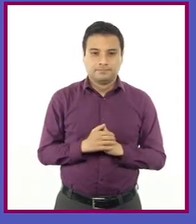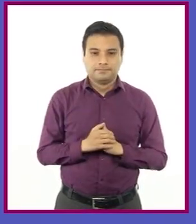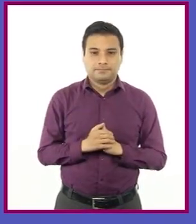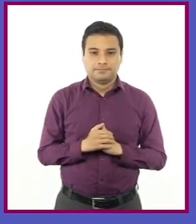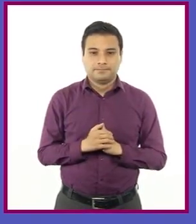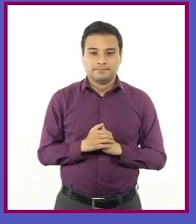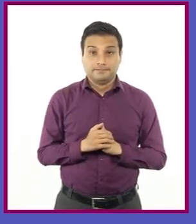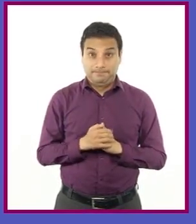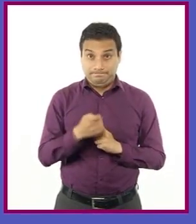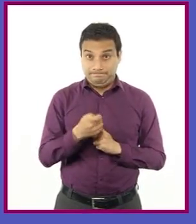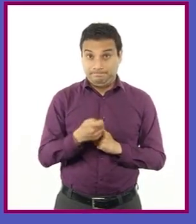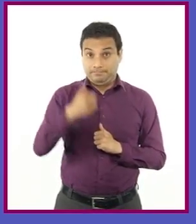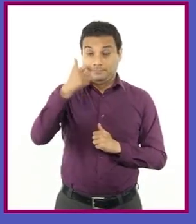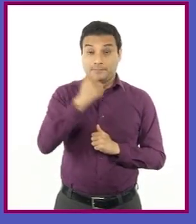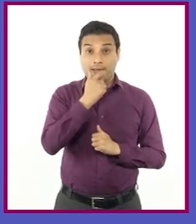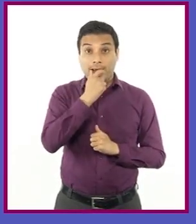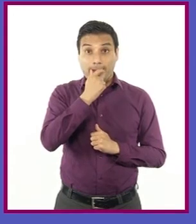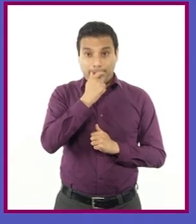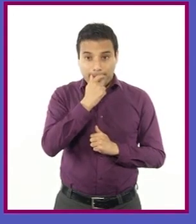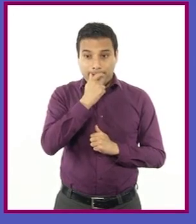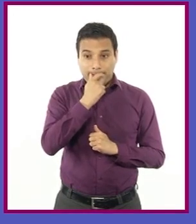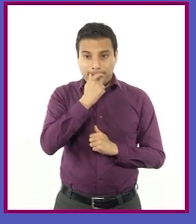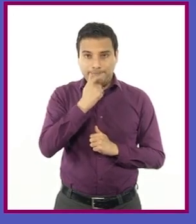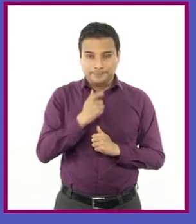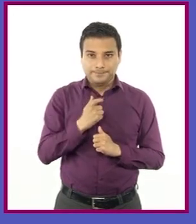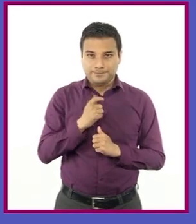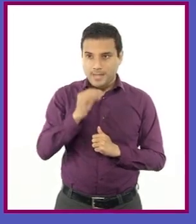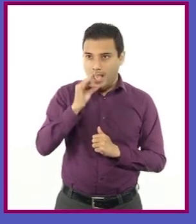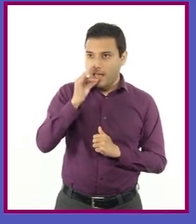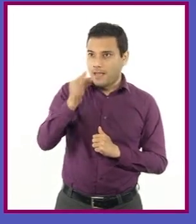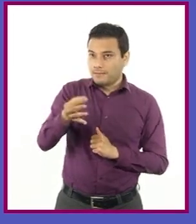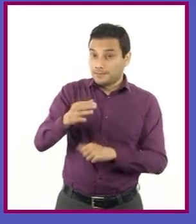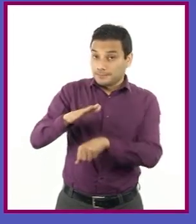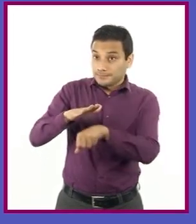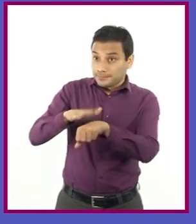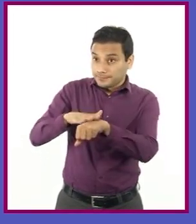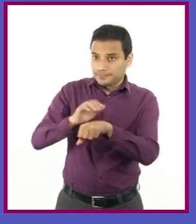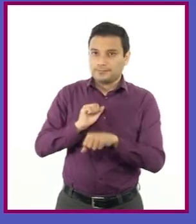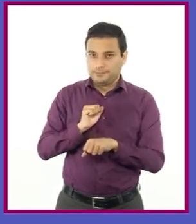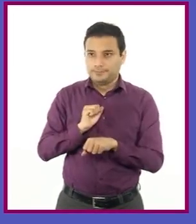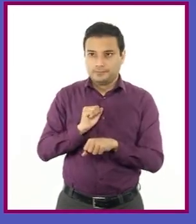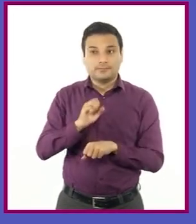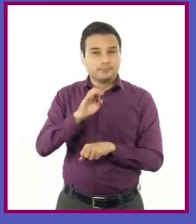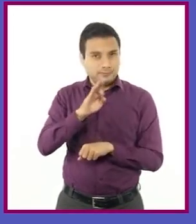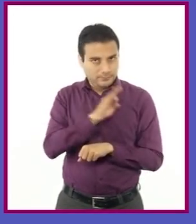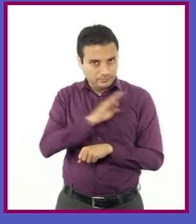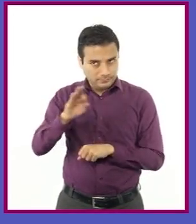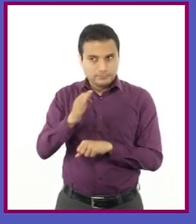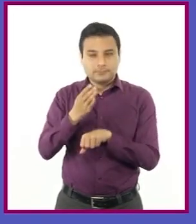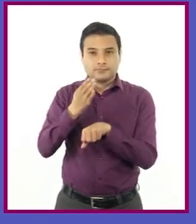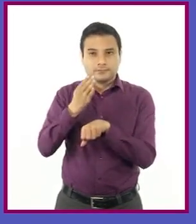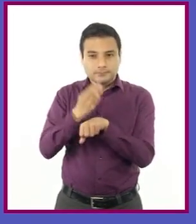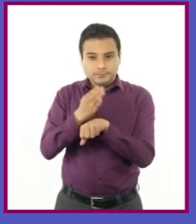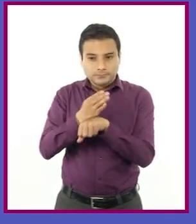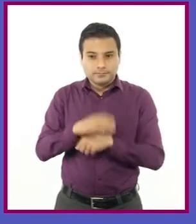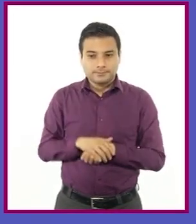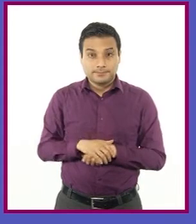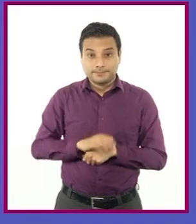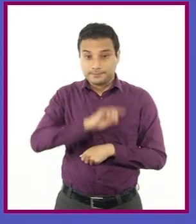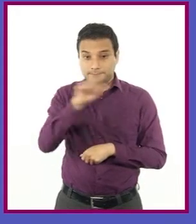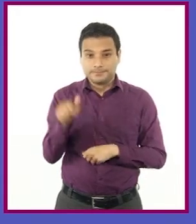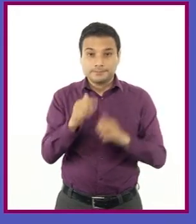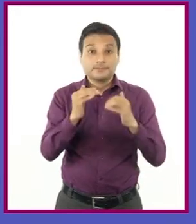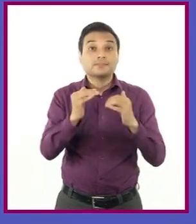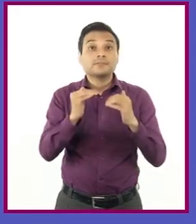del primer árbitro prevenir a los equipos de la aproximación al nivel de sanciones. Y al final aparece un